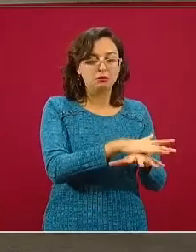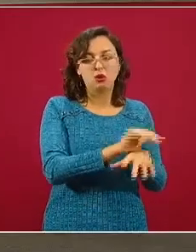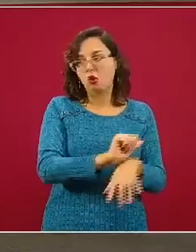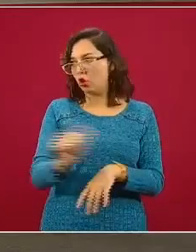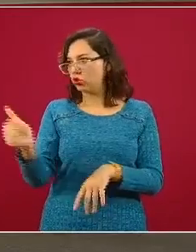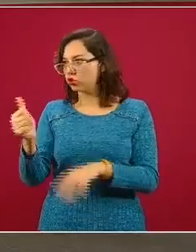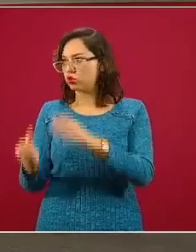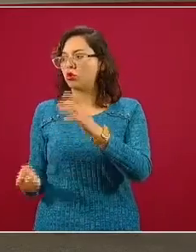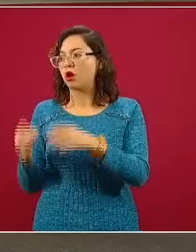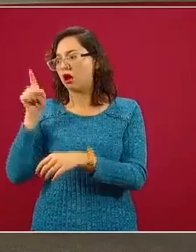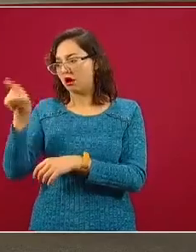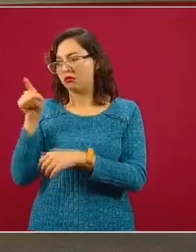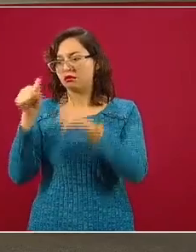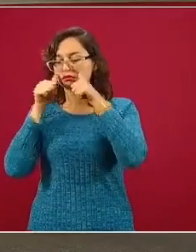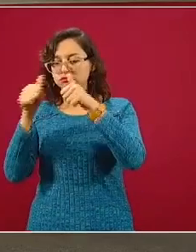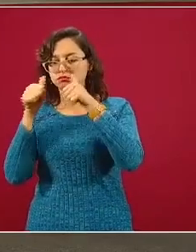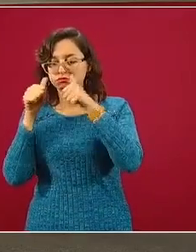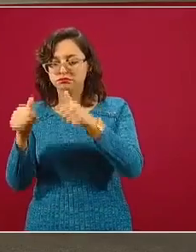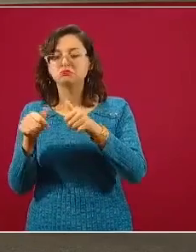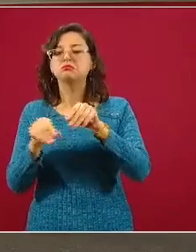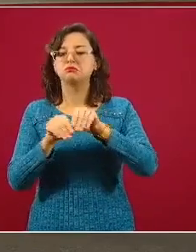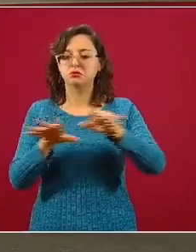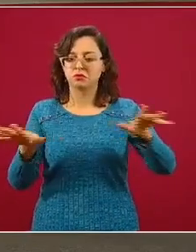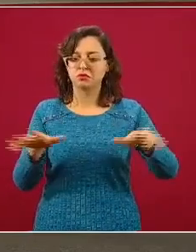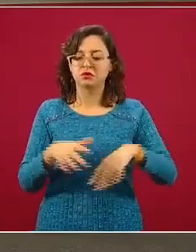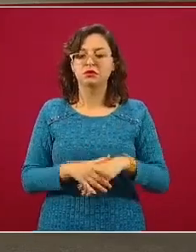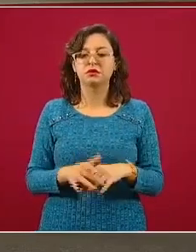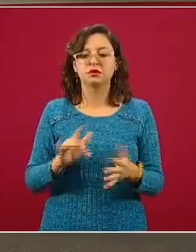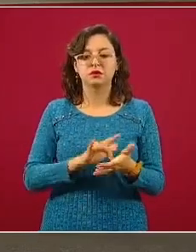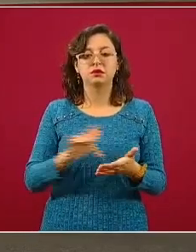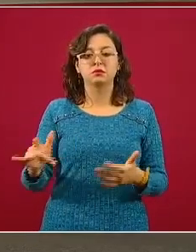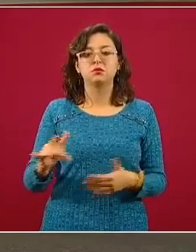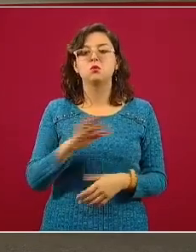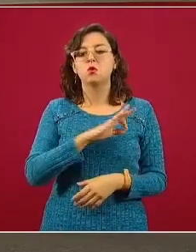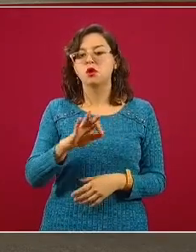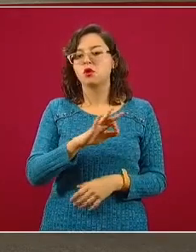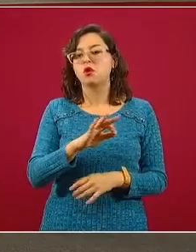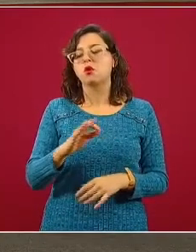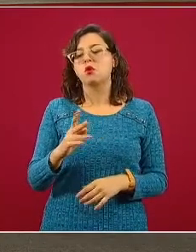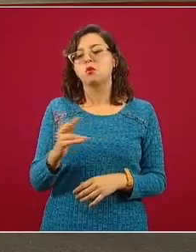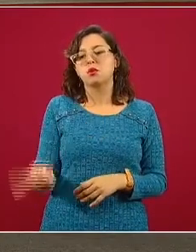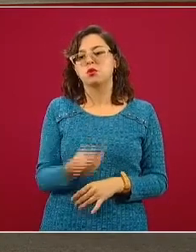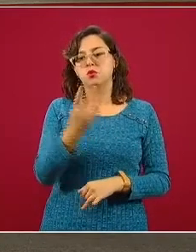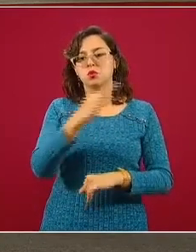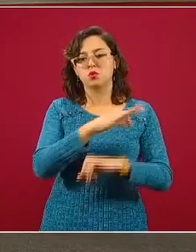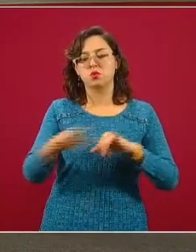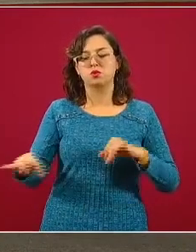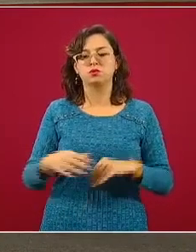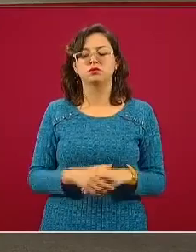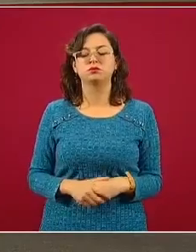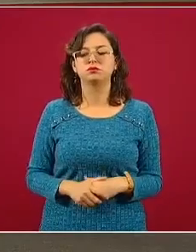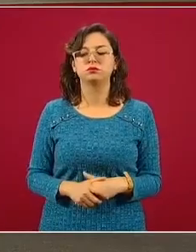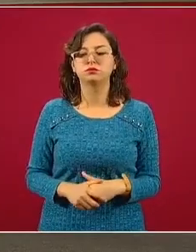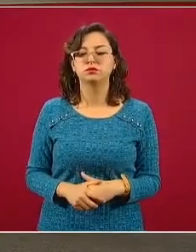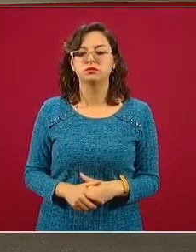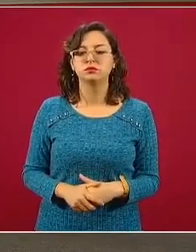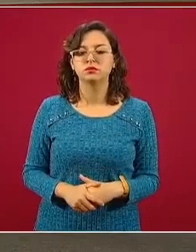Muchas gracias, señora Artemia. ¿nos da tiempo la última? Perfecto, vamos a la última, la doctora Diana Silva.